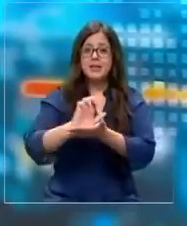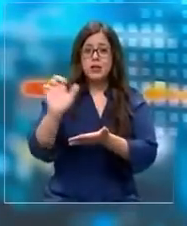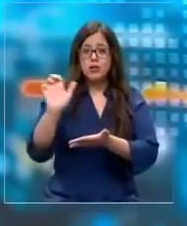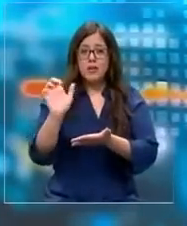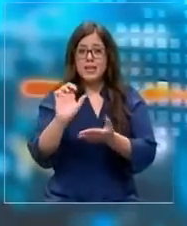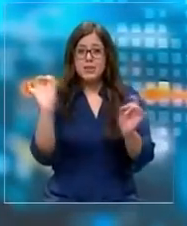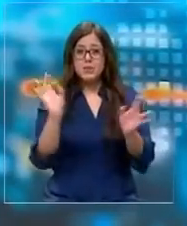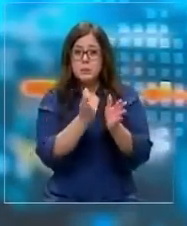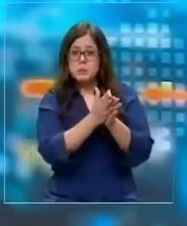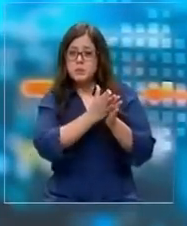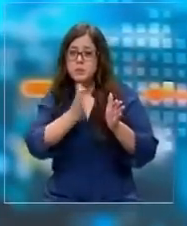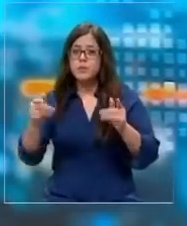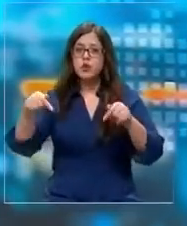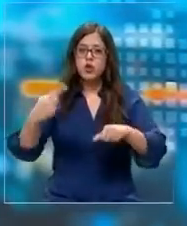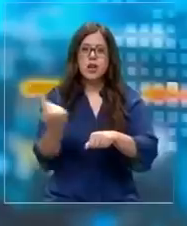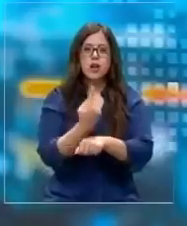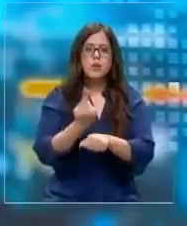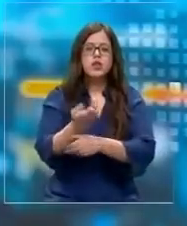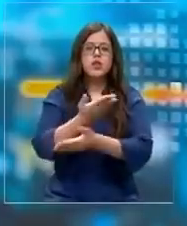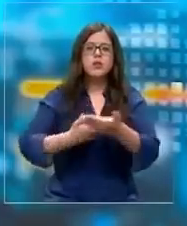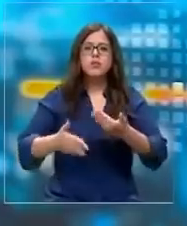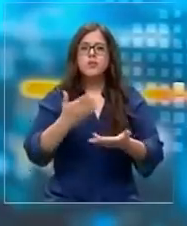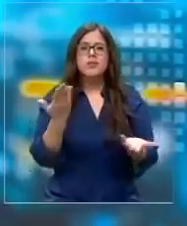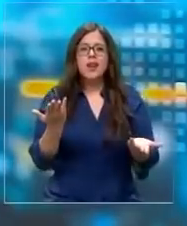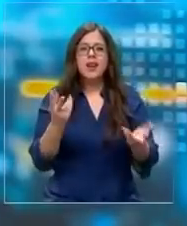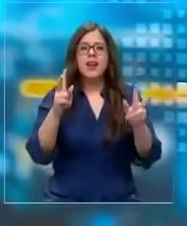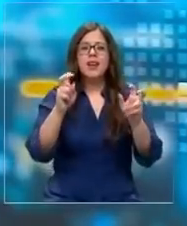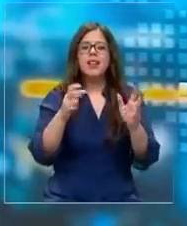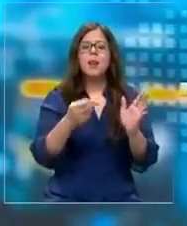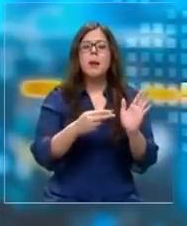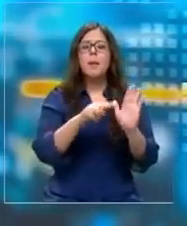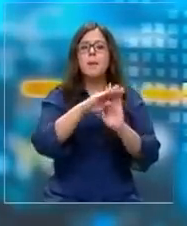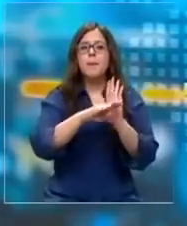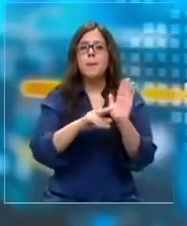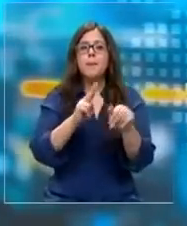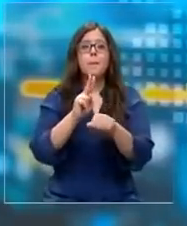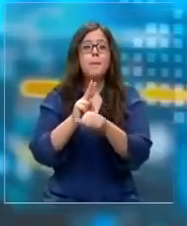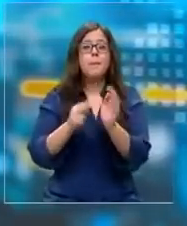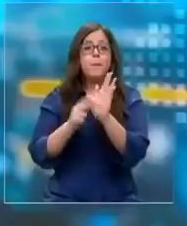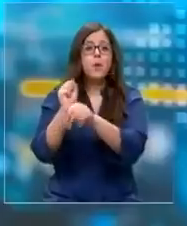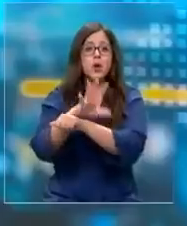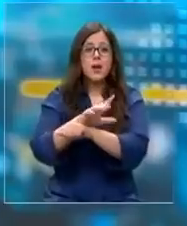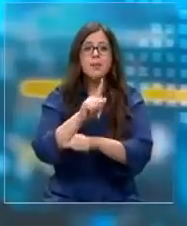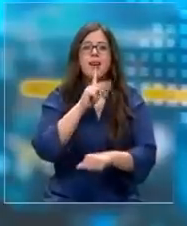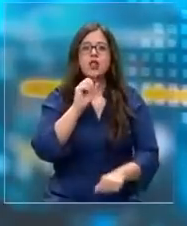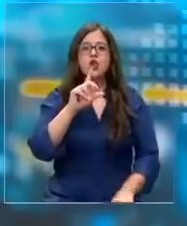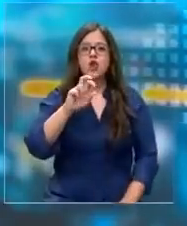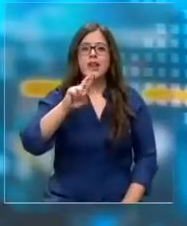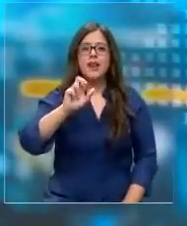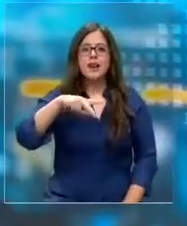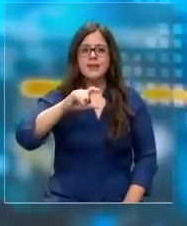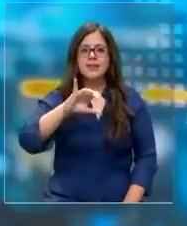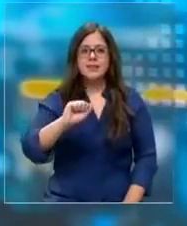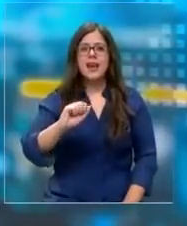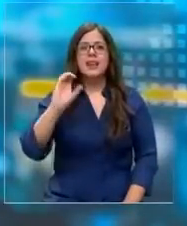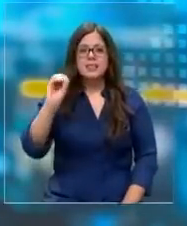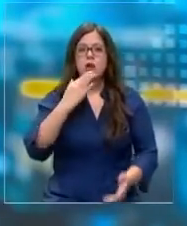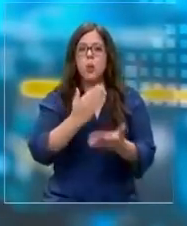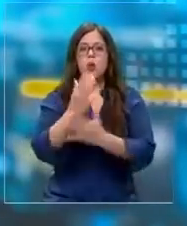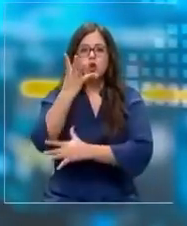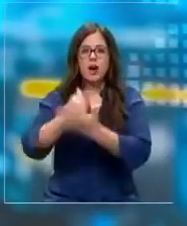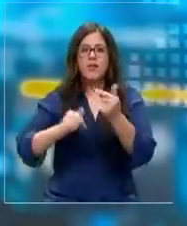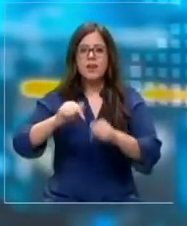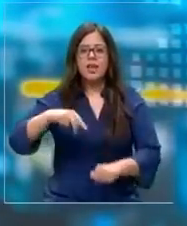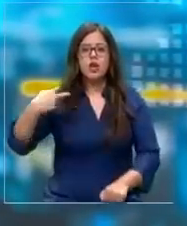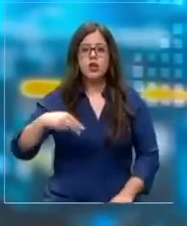parte de la conversación de esta noche en Tolerancia Cero, justo después de las noticias. Vamos a seguir con otras informaciones. Con palos y